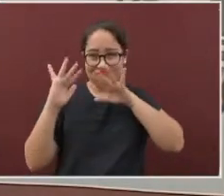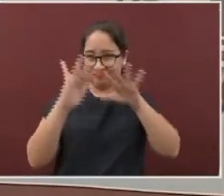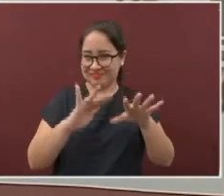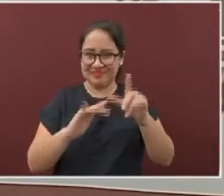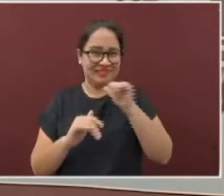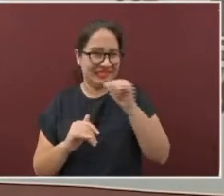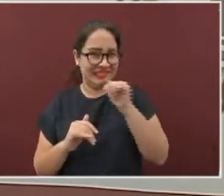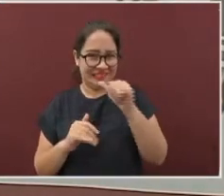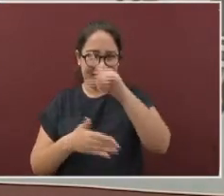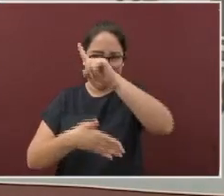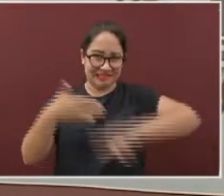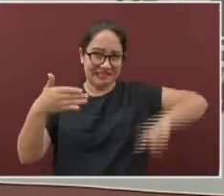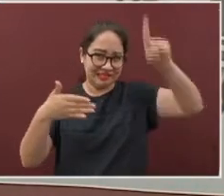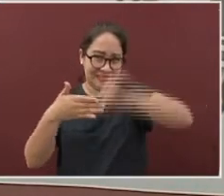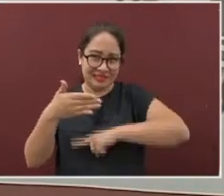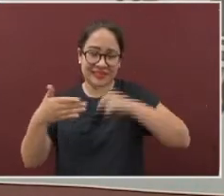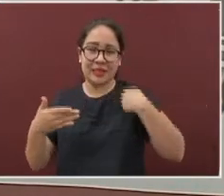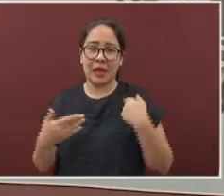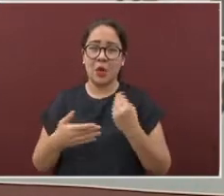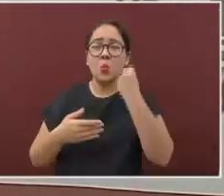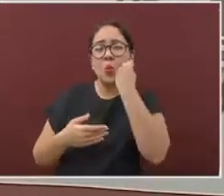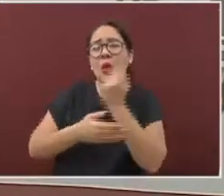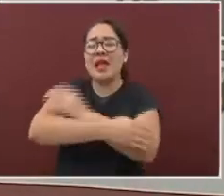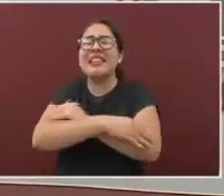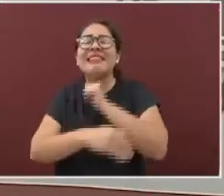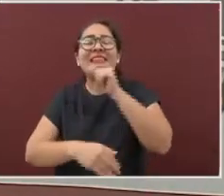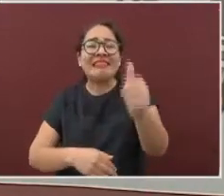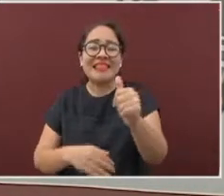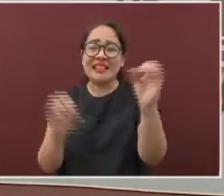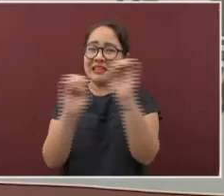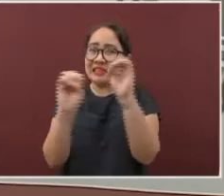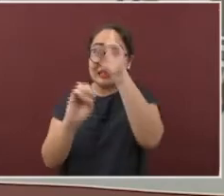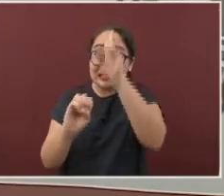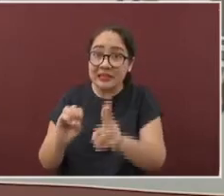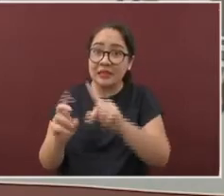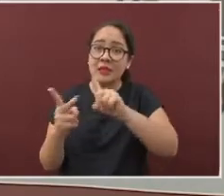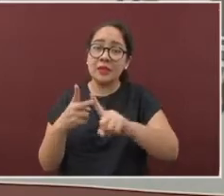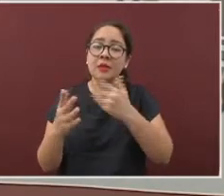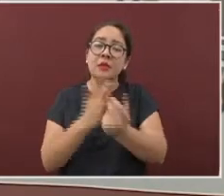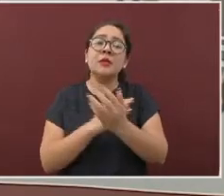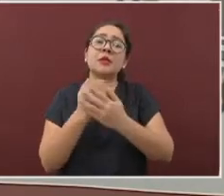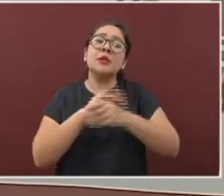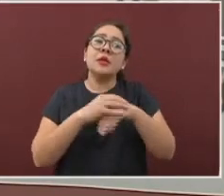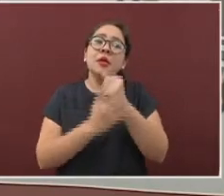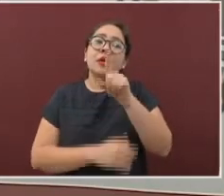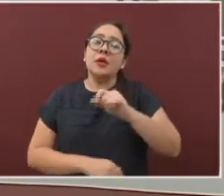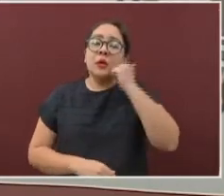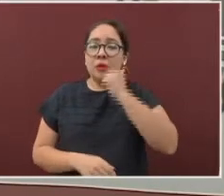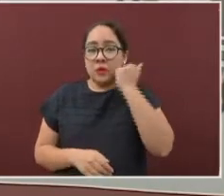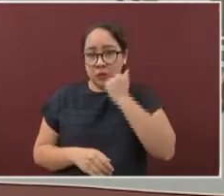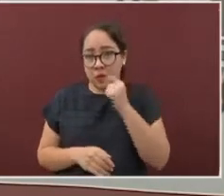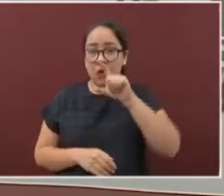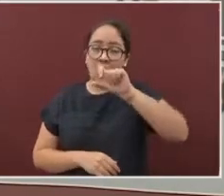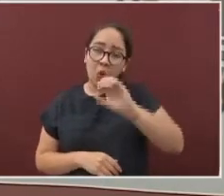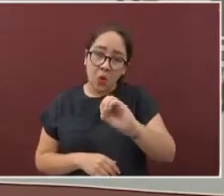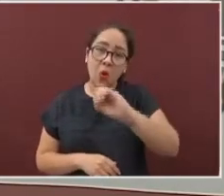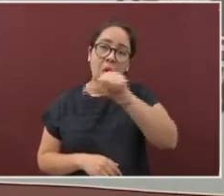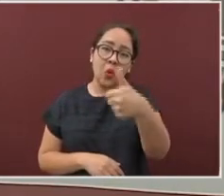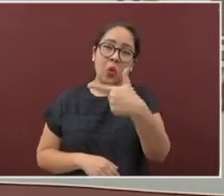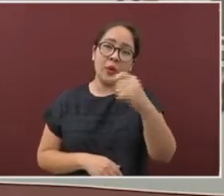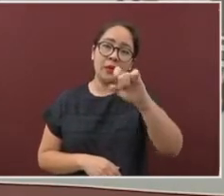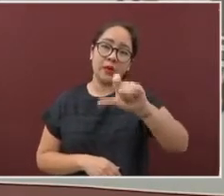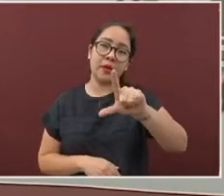saludar de mano, beso y abrazo y lávense frecuentemente las manos con agua y jabón o utilizan un gel